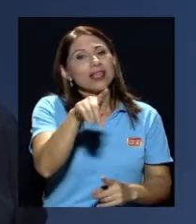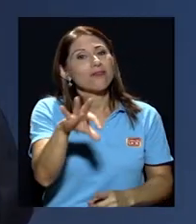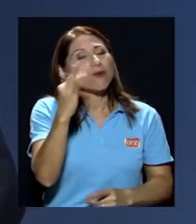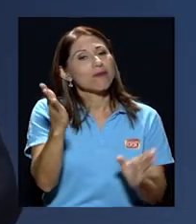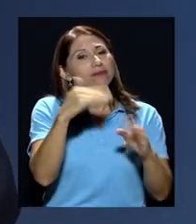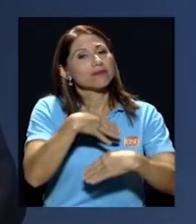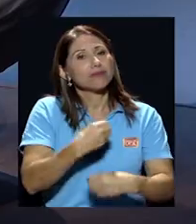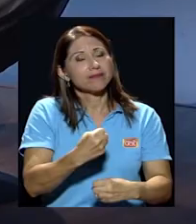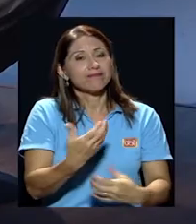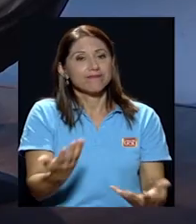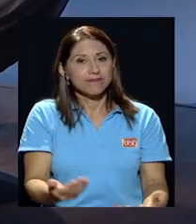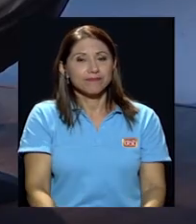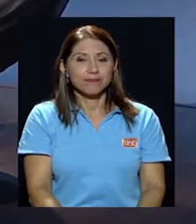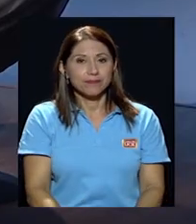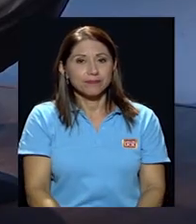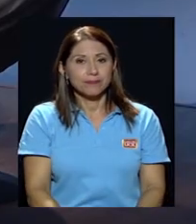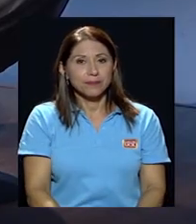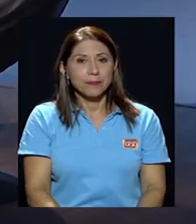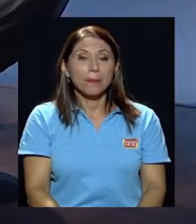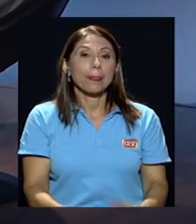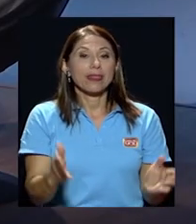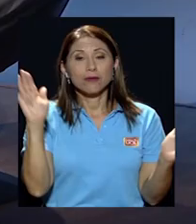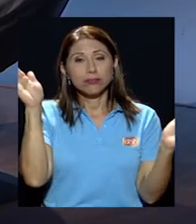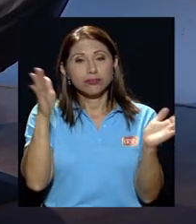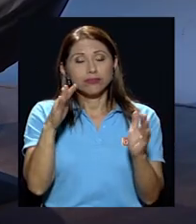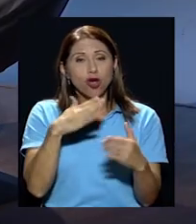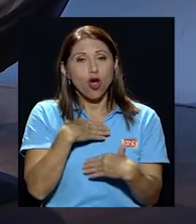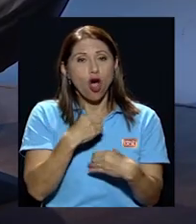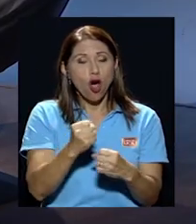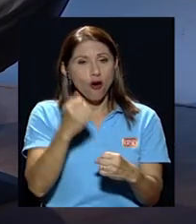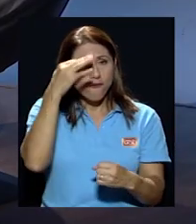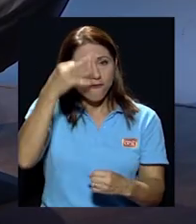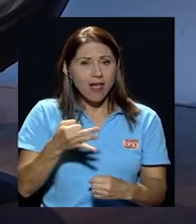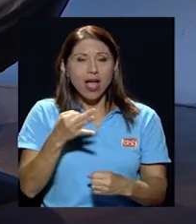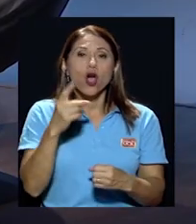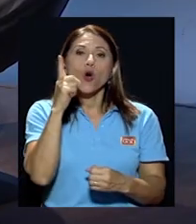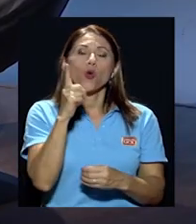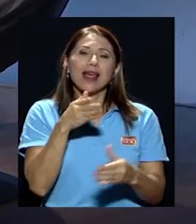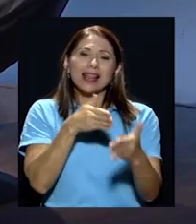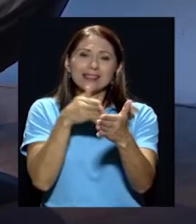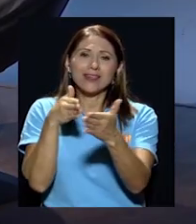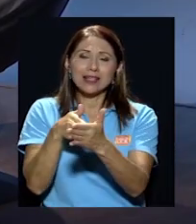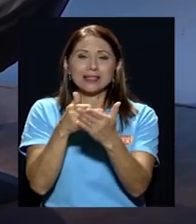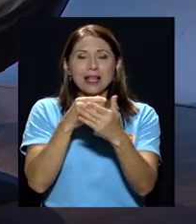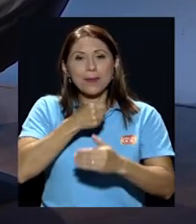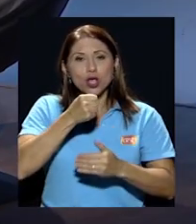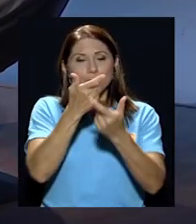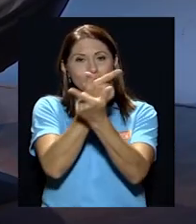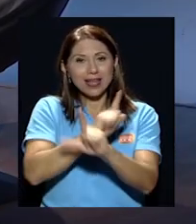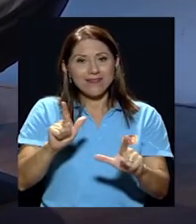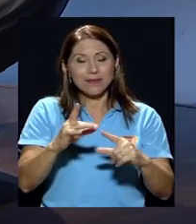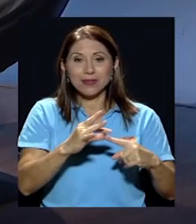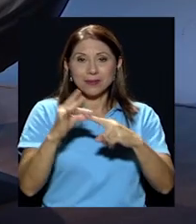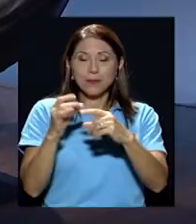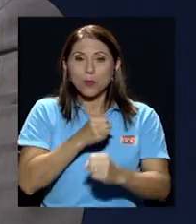mí no me cabe la menor duda la pérdida de credibilidad es una de las mayores afectaciones que puede tener el periodismo libre y sobre todo un periodismo que